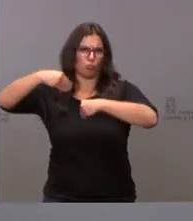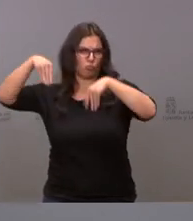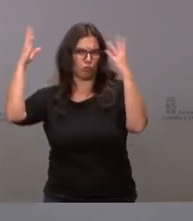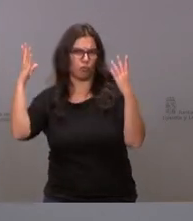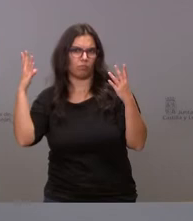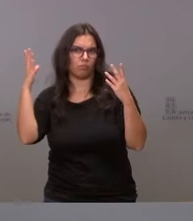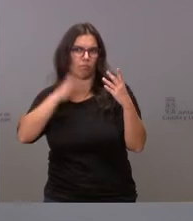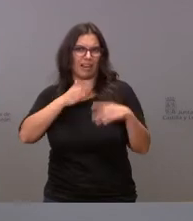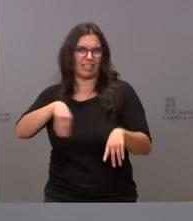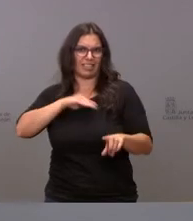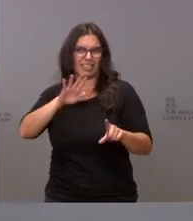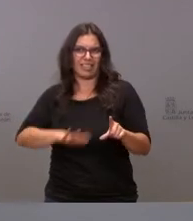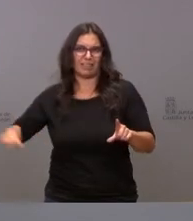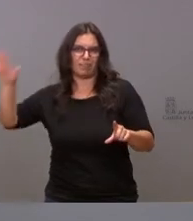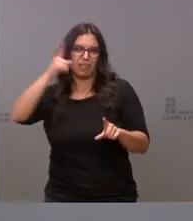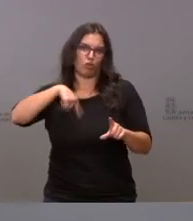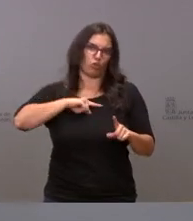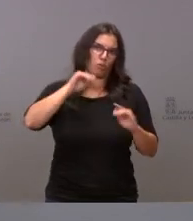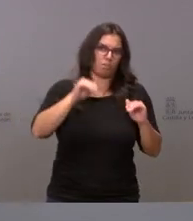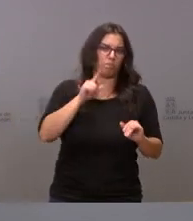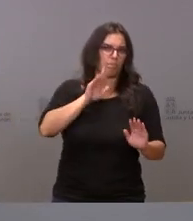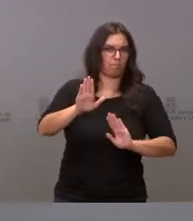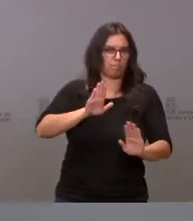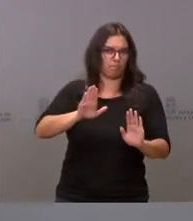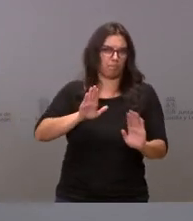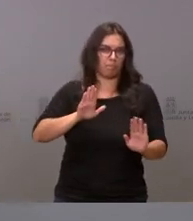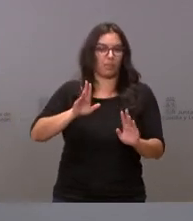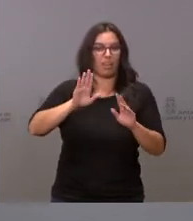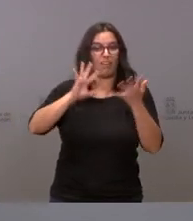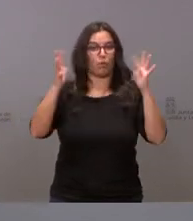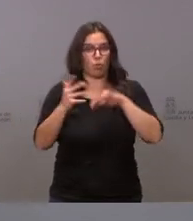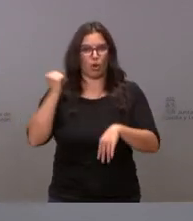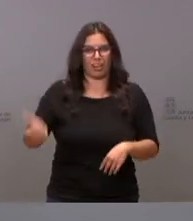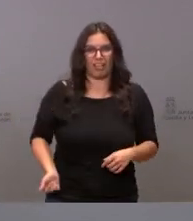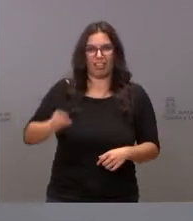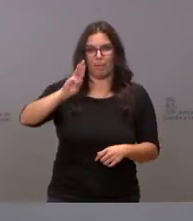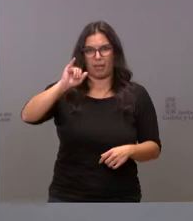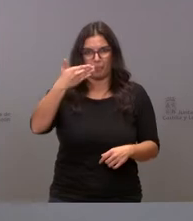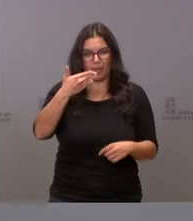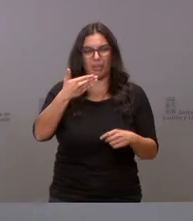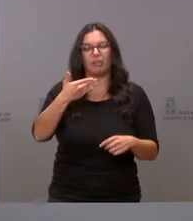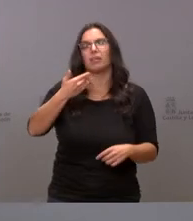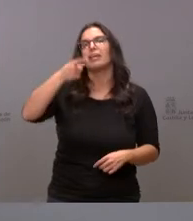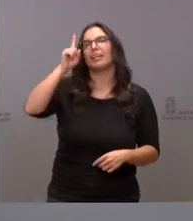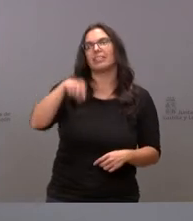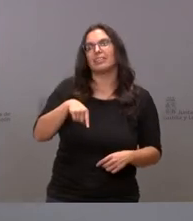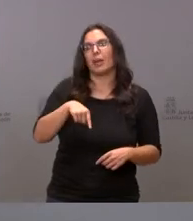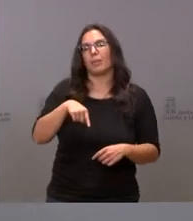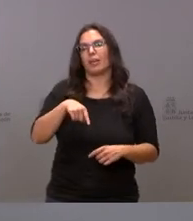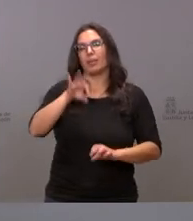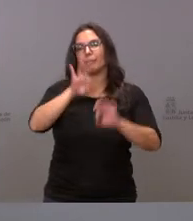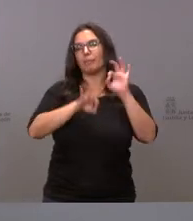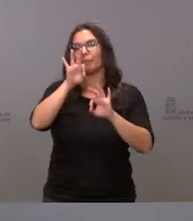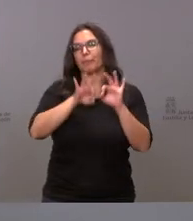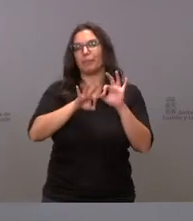tanto en evolución de PIB nuestro es mucho más moderado más realista como en ritmo de reducción de la tasa